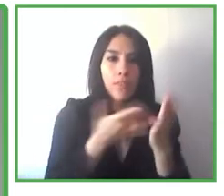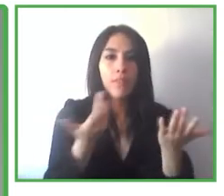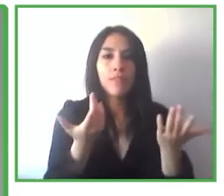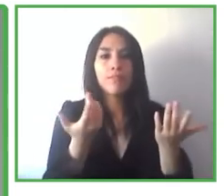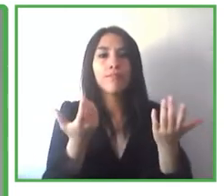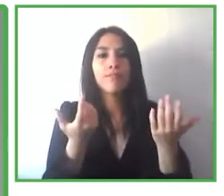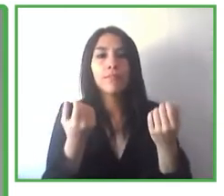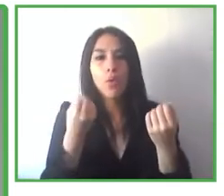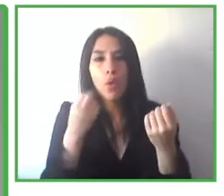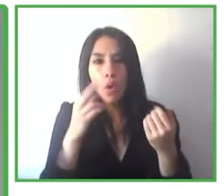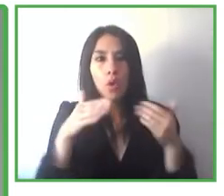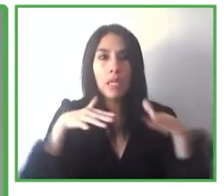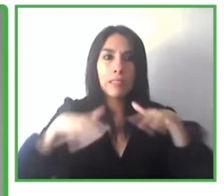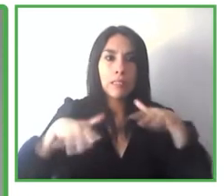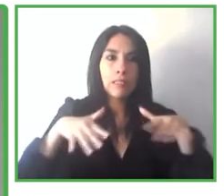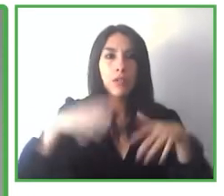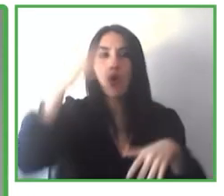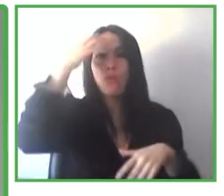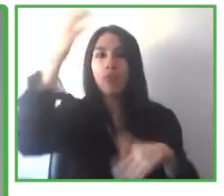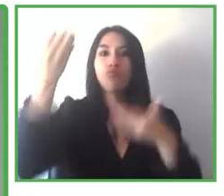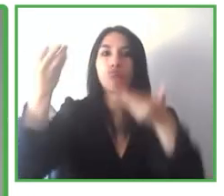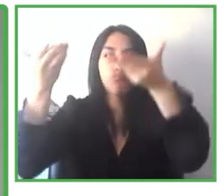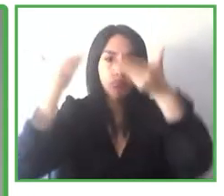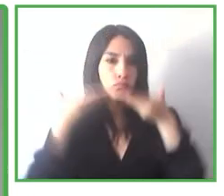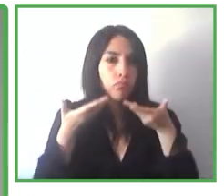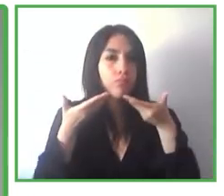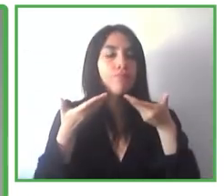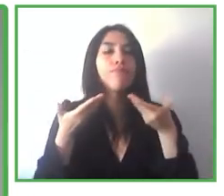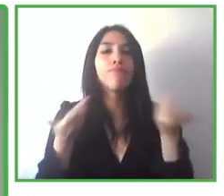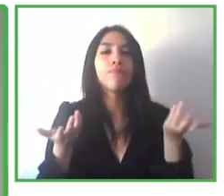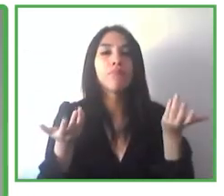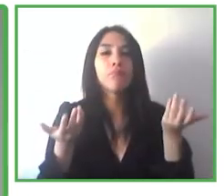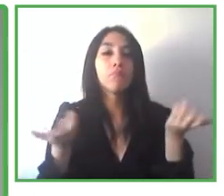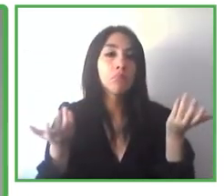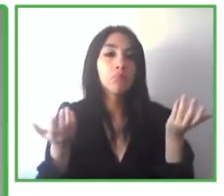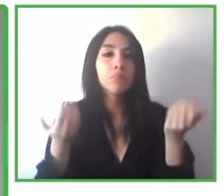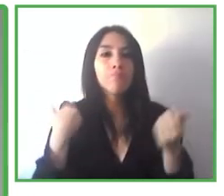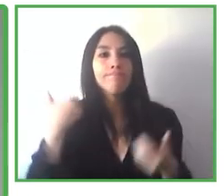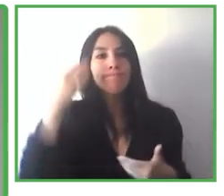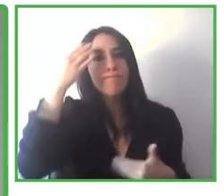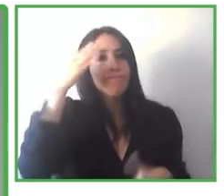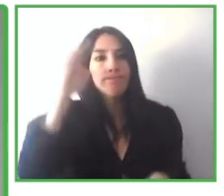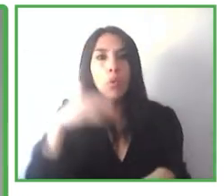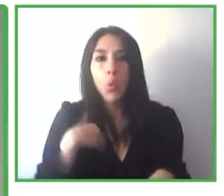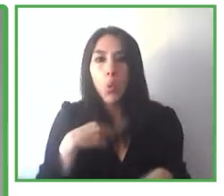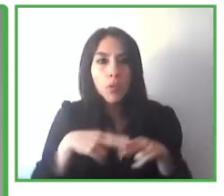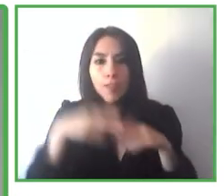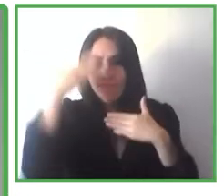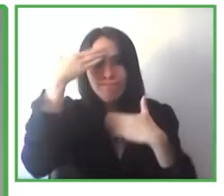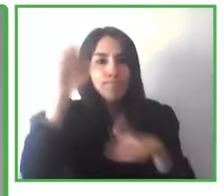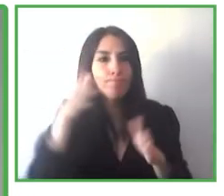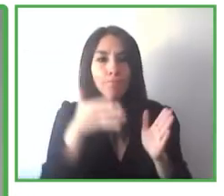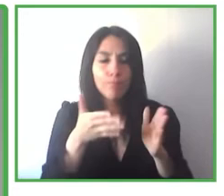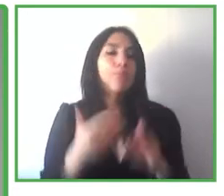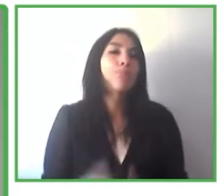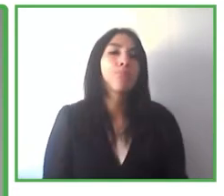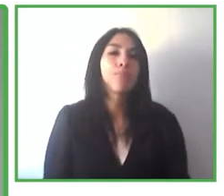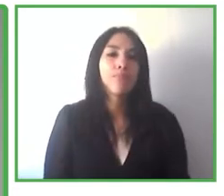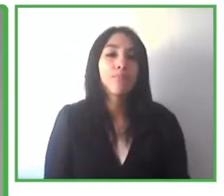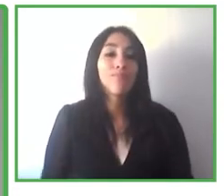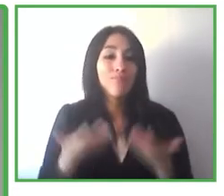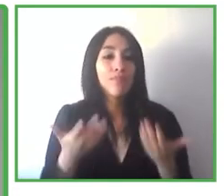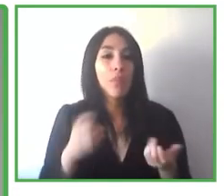con los que les pueden ir añadiendo, se pueden ir añadiendo todas estas tecnologías que hemos comentado, pues realmente excluyan a muchas personas con